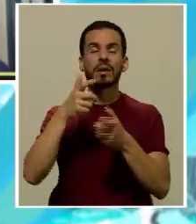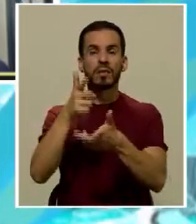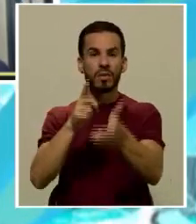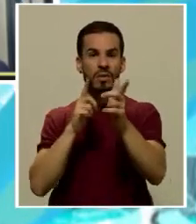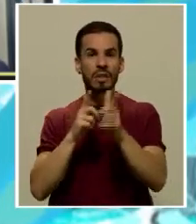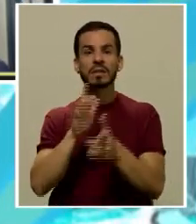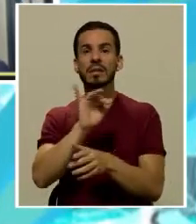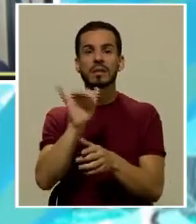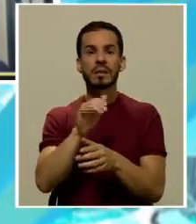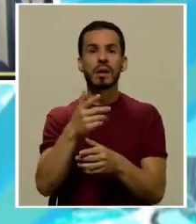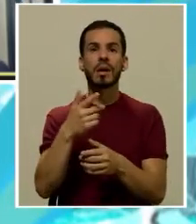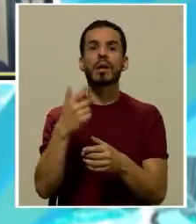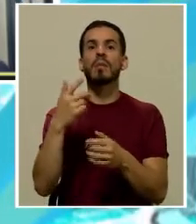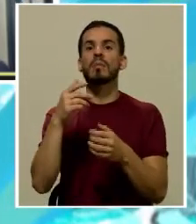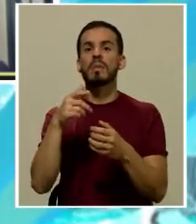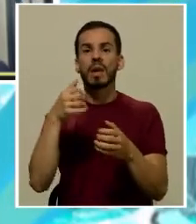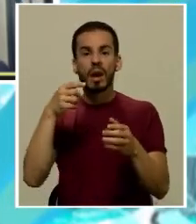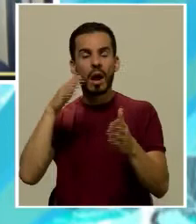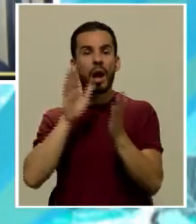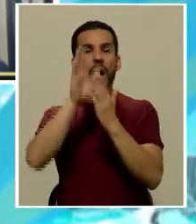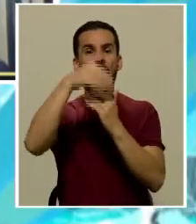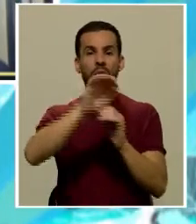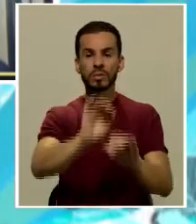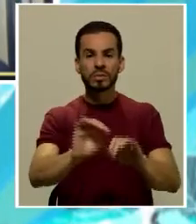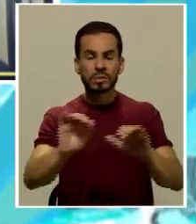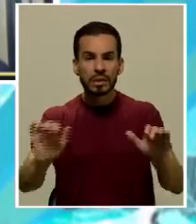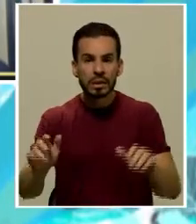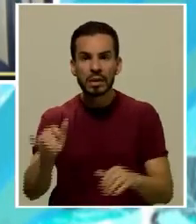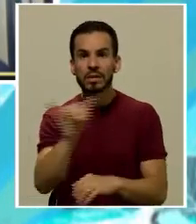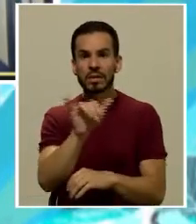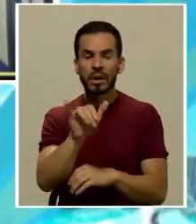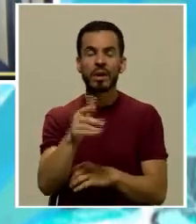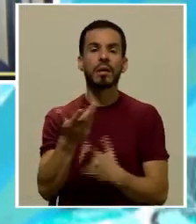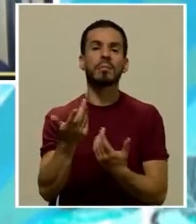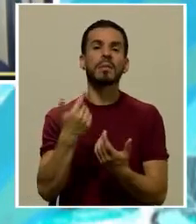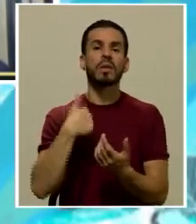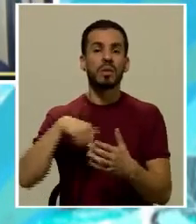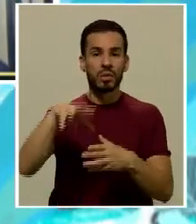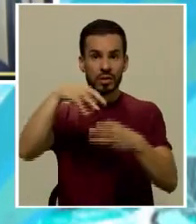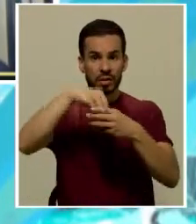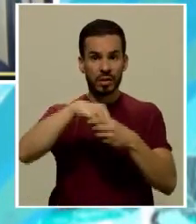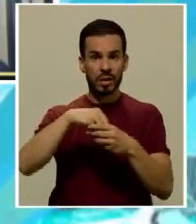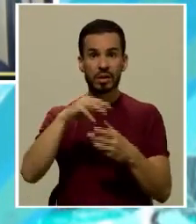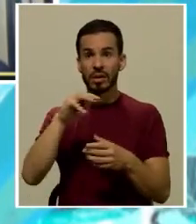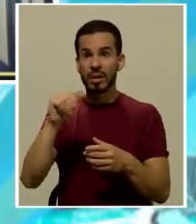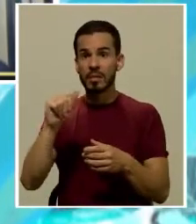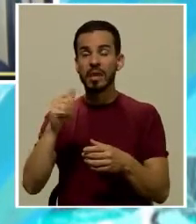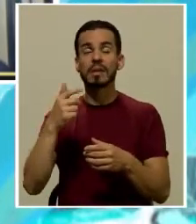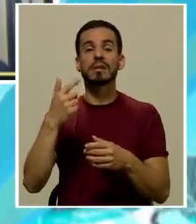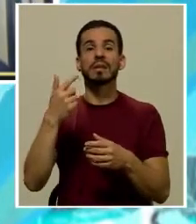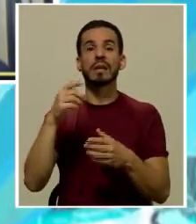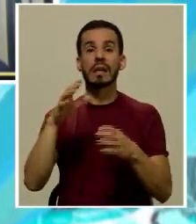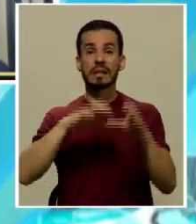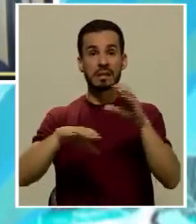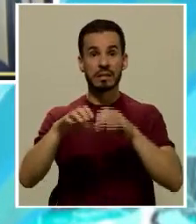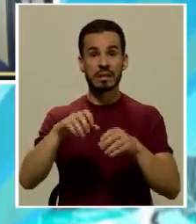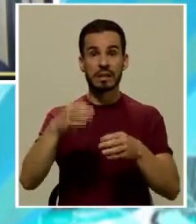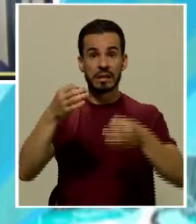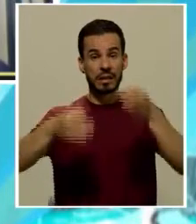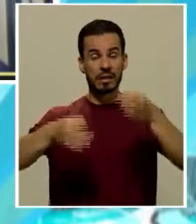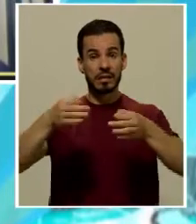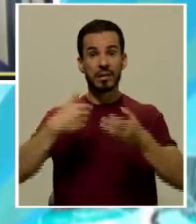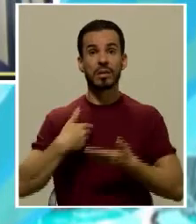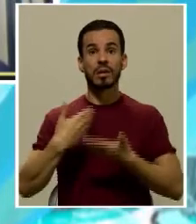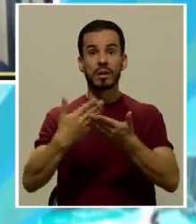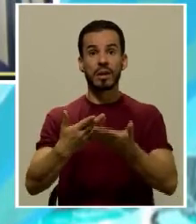casos también de pedofilia por ejemplo y nosotros dentro de la maestría en ciencias penales en su momento